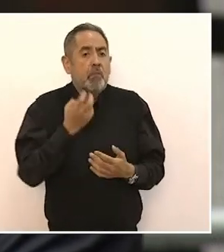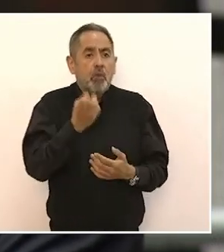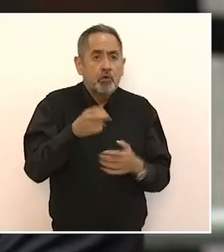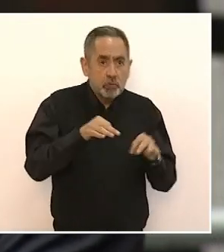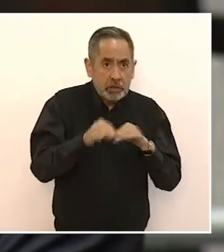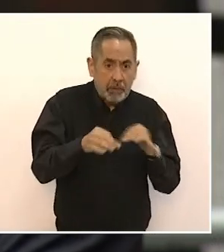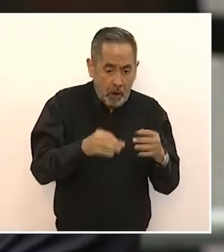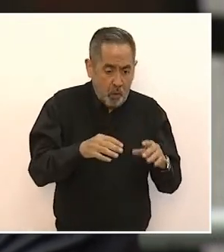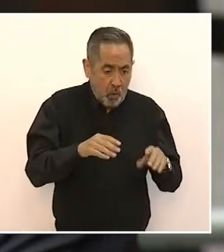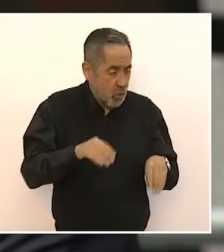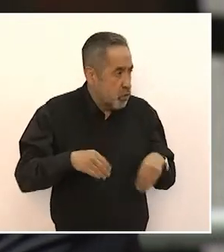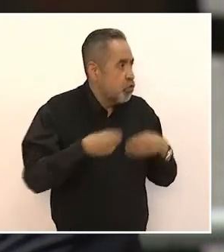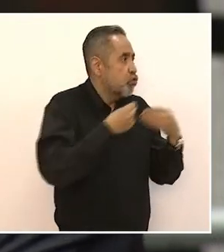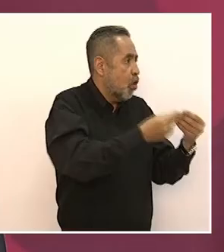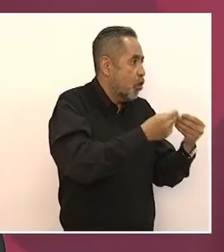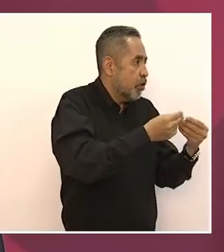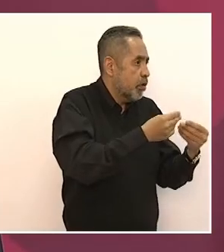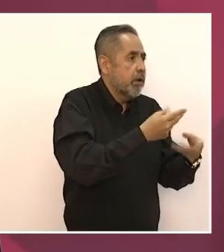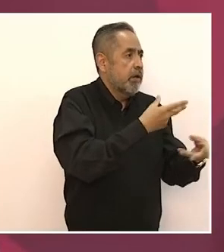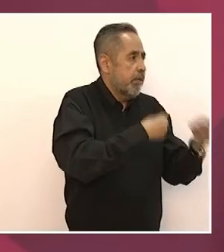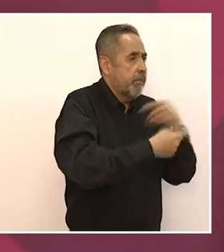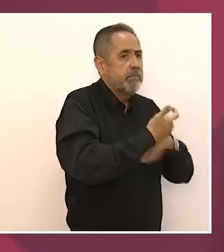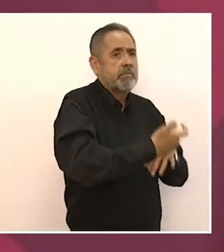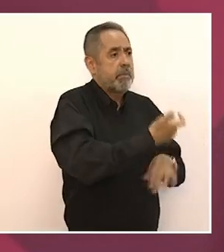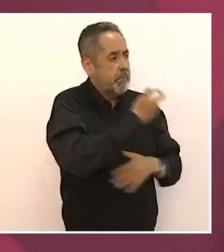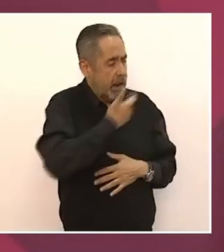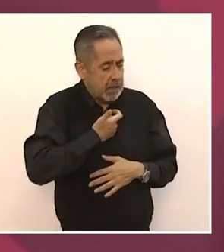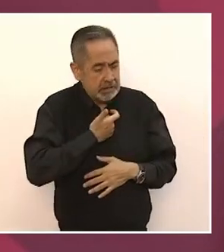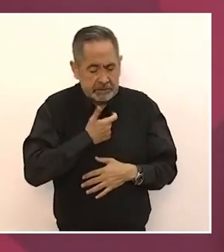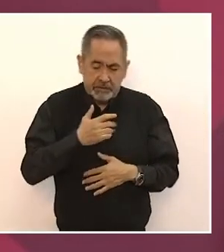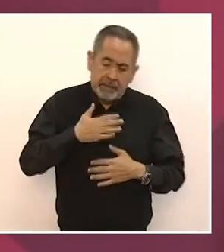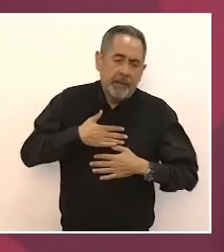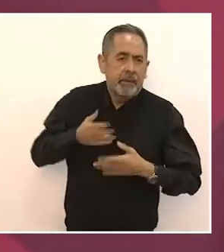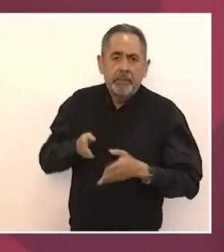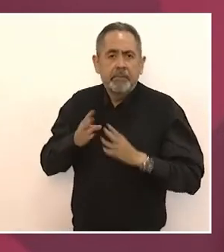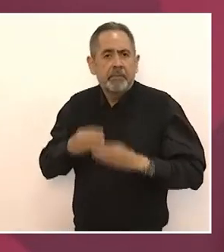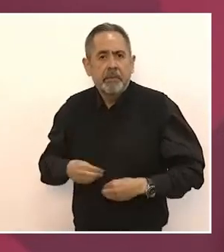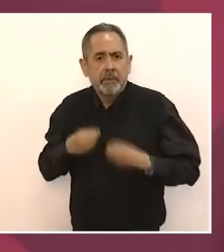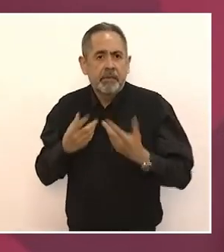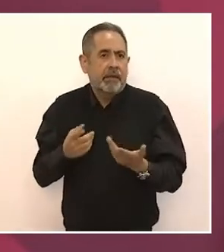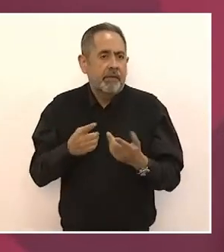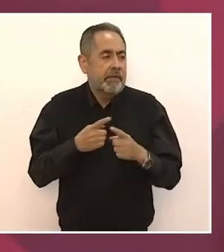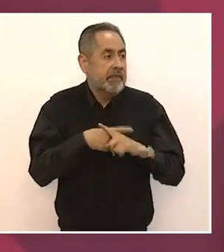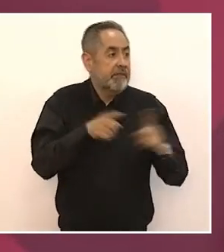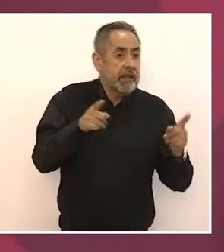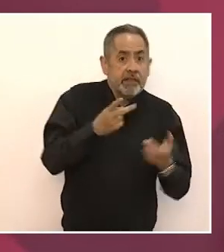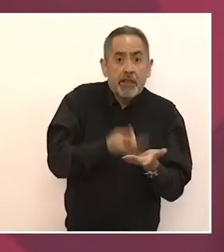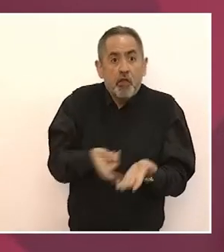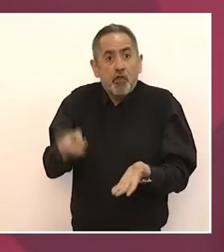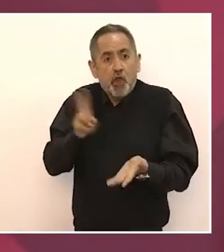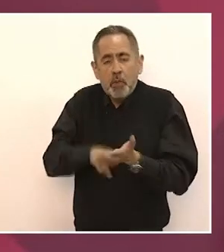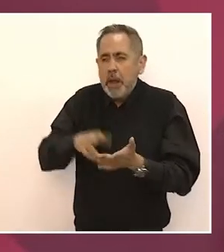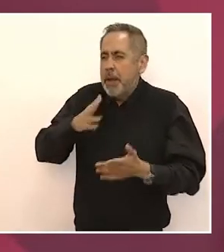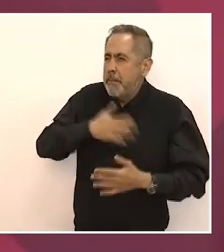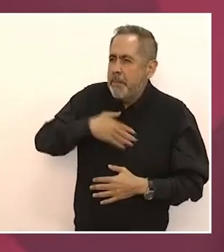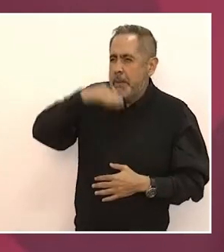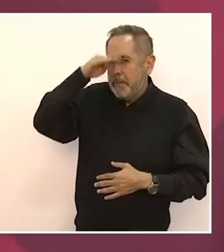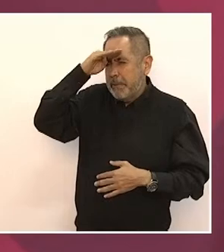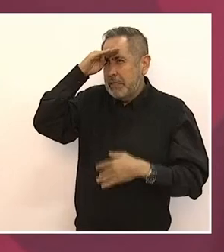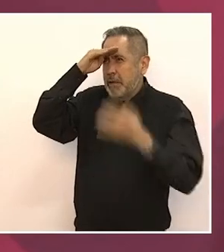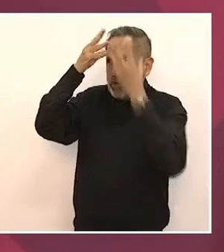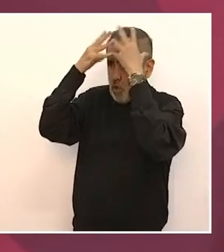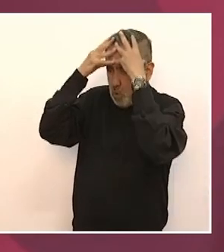tiene más que ver con su pensamiento y con su